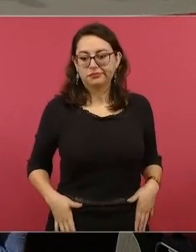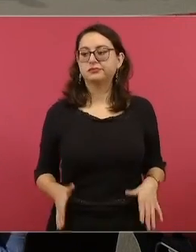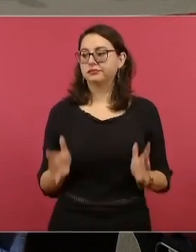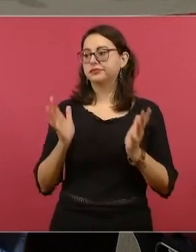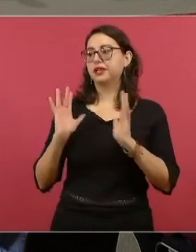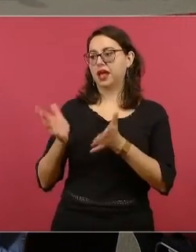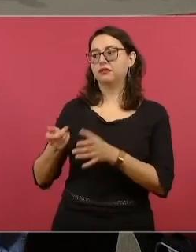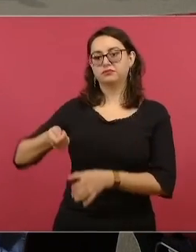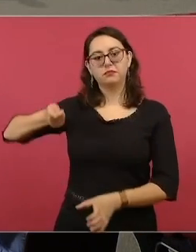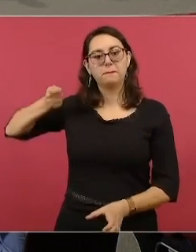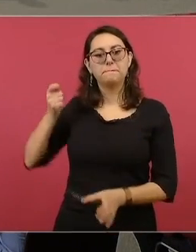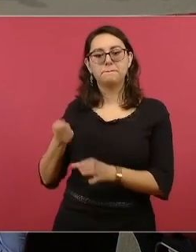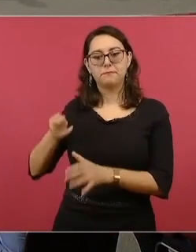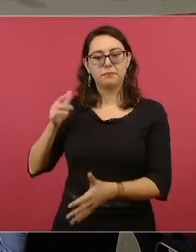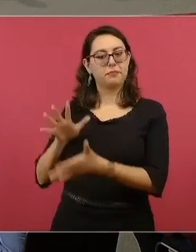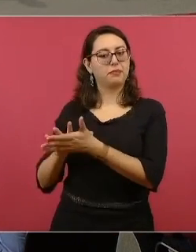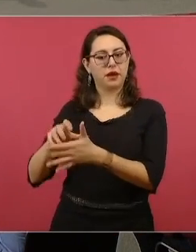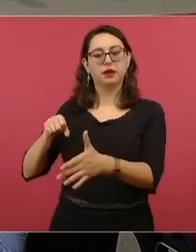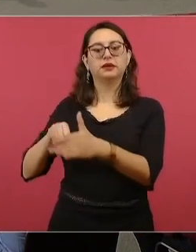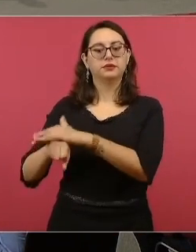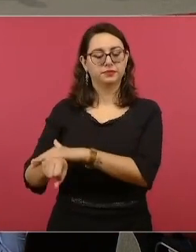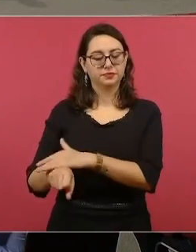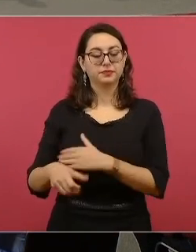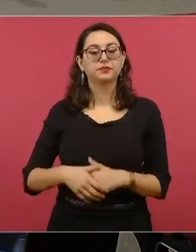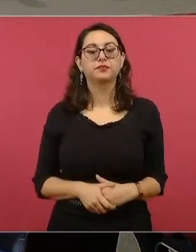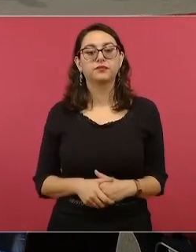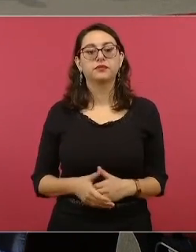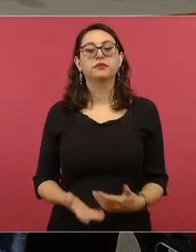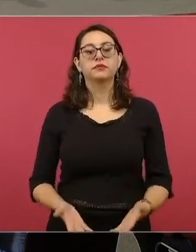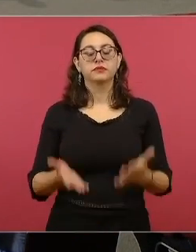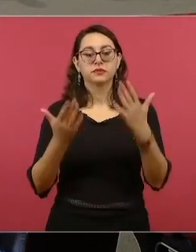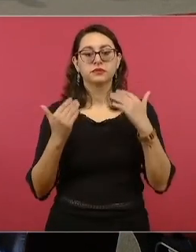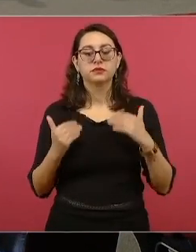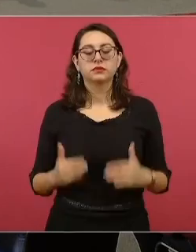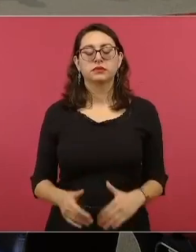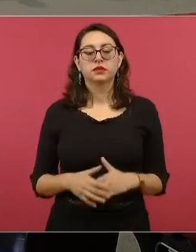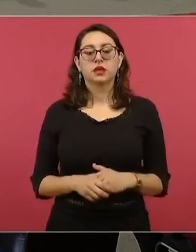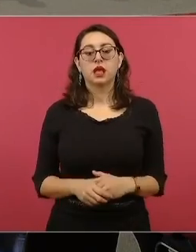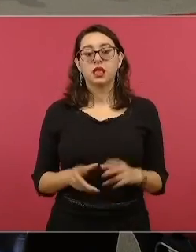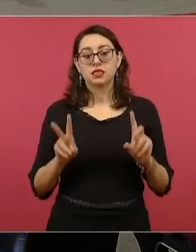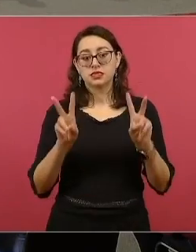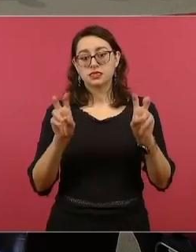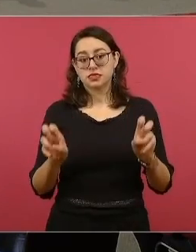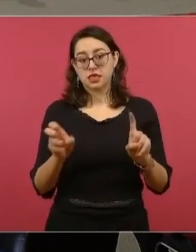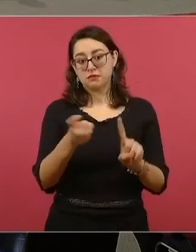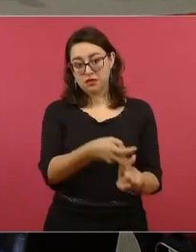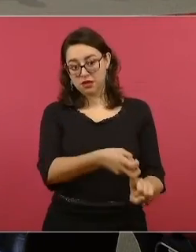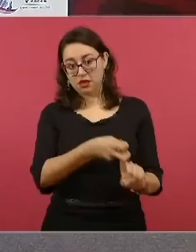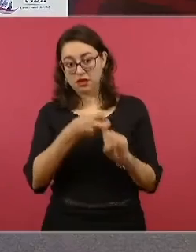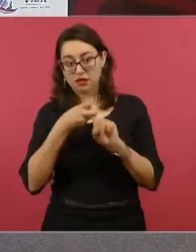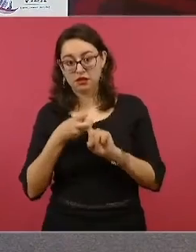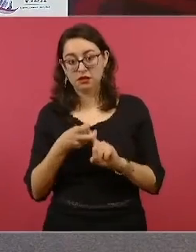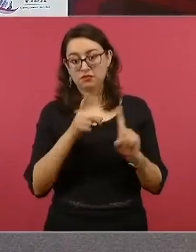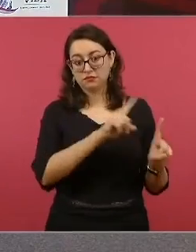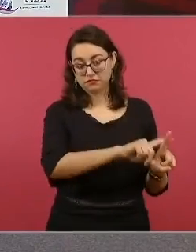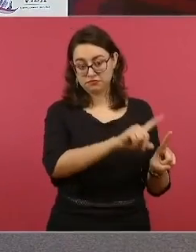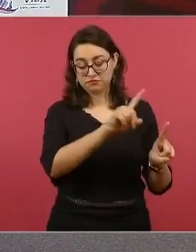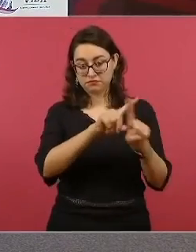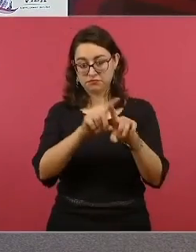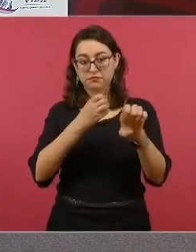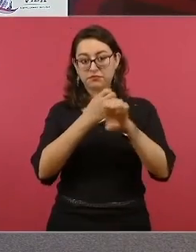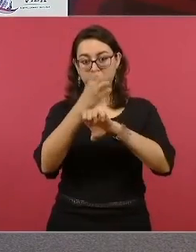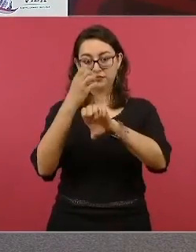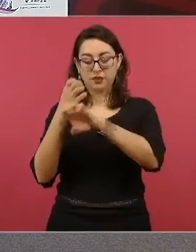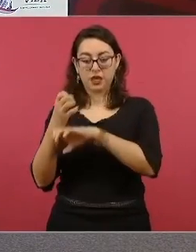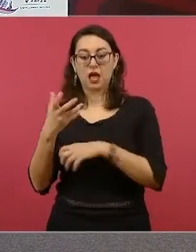Comisión Nacional Antisecuestro y las unidades especializadas para el combate al secuestro en los estados, en este periodo tenemos 47